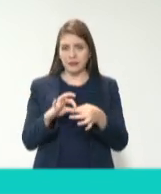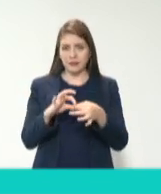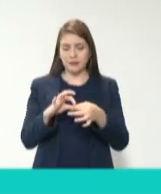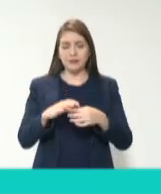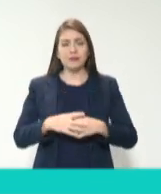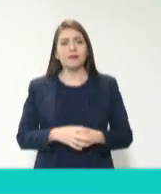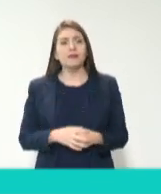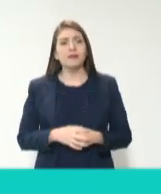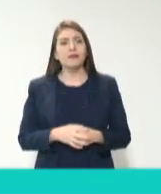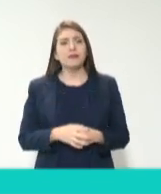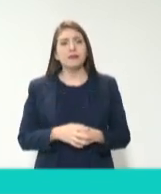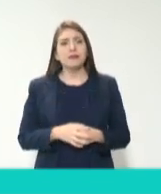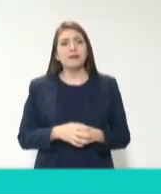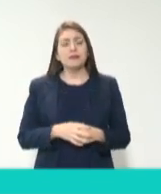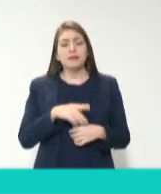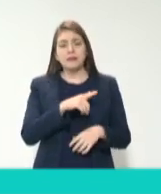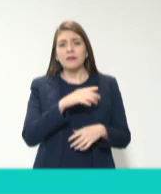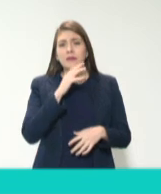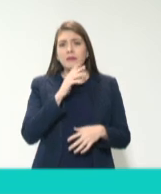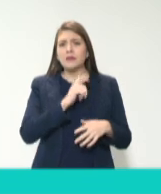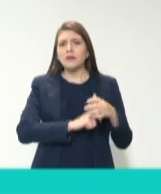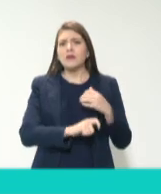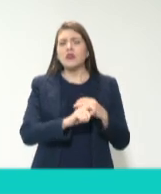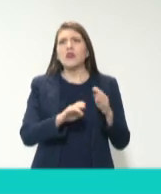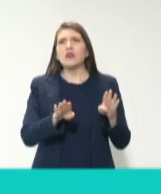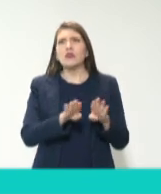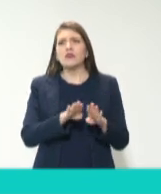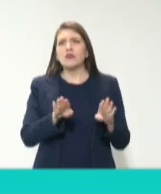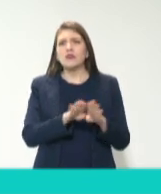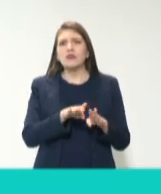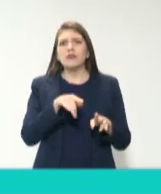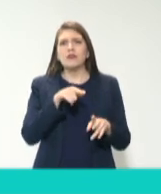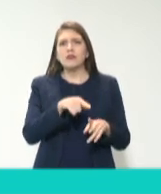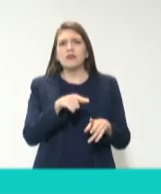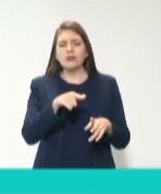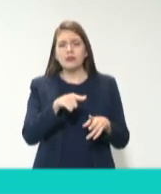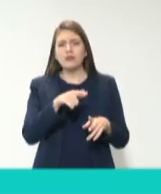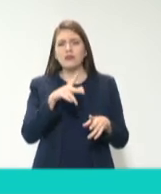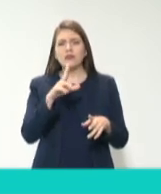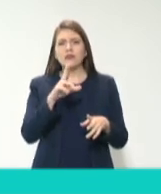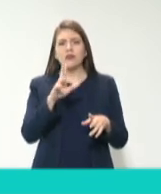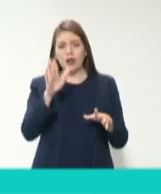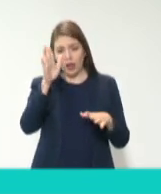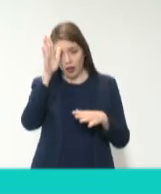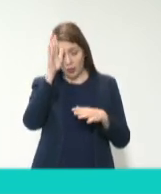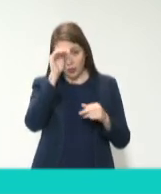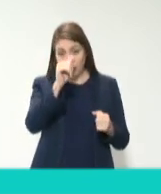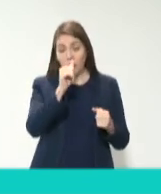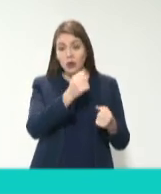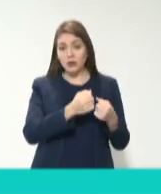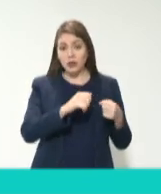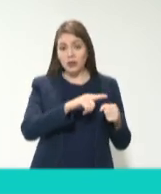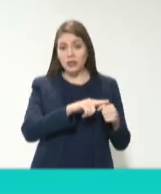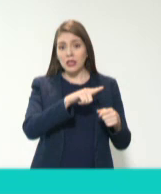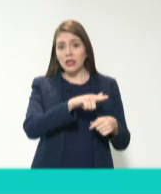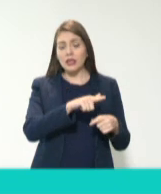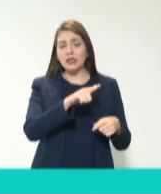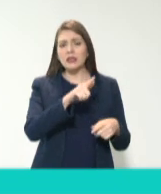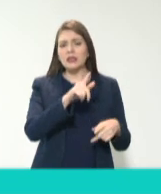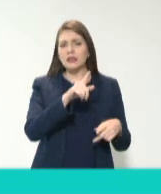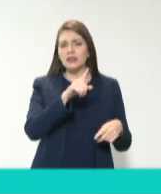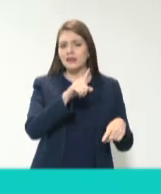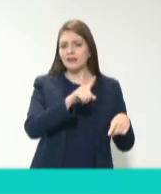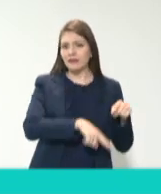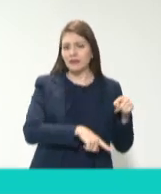de romper un pacto social. Para mí eso es la corrupción, aunque le podemos poner muchos nombres y muchas definiciones,